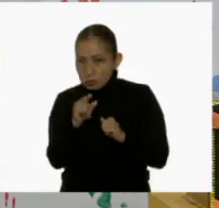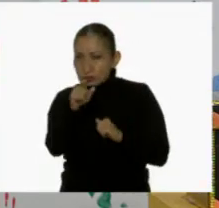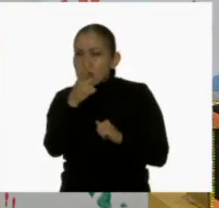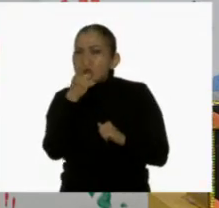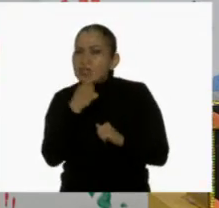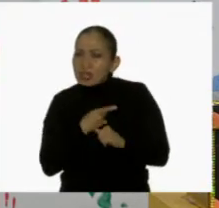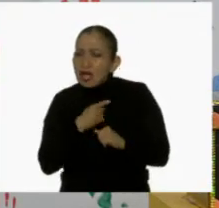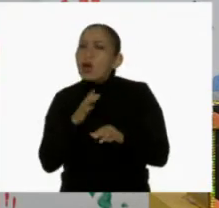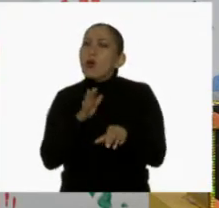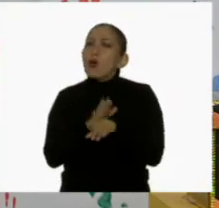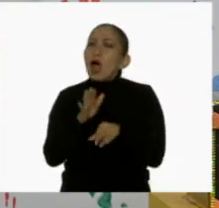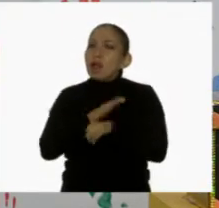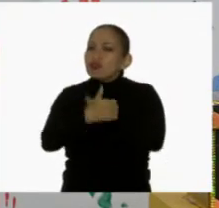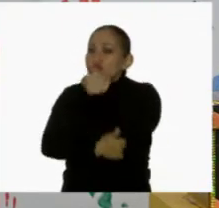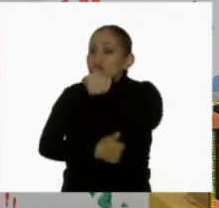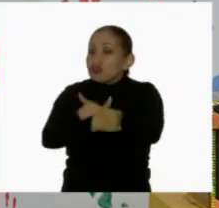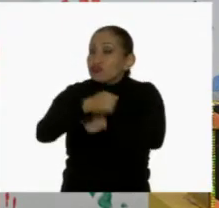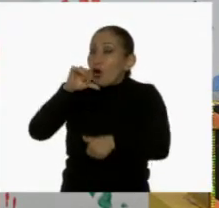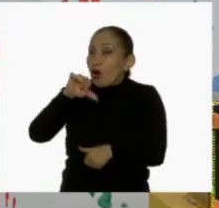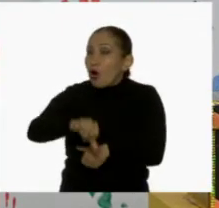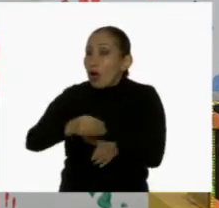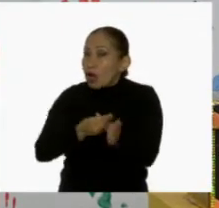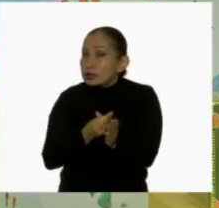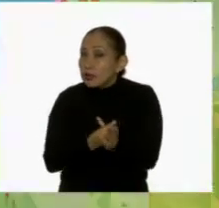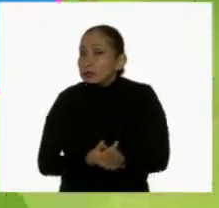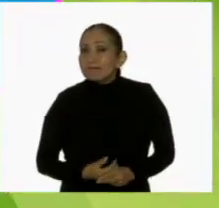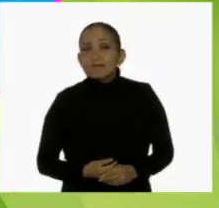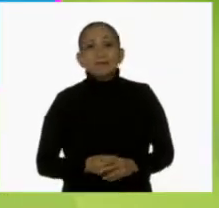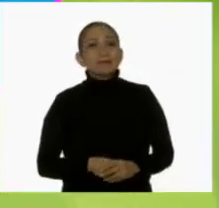cuéntanos, ¿cuál es el reto de esta clase?